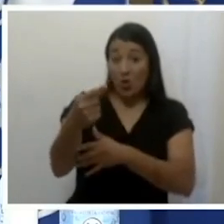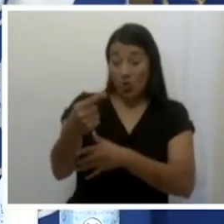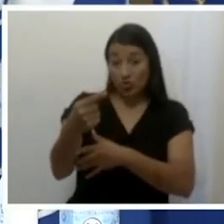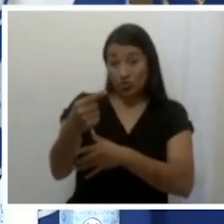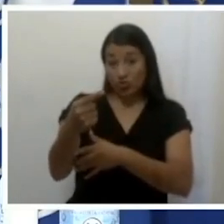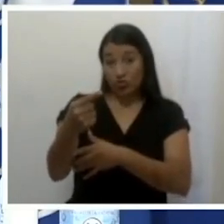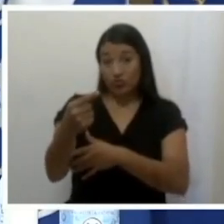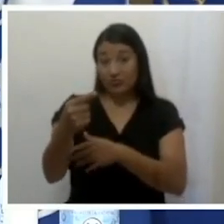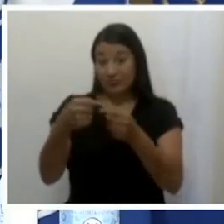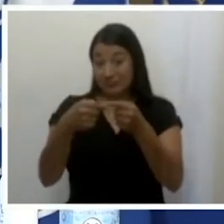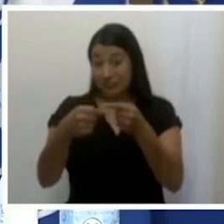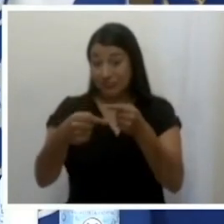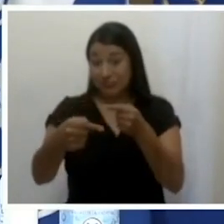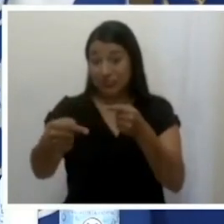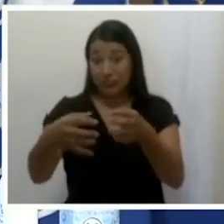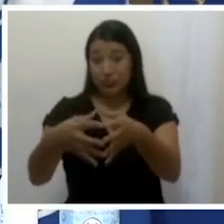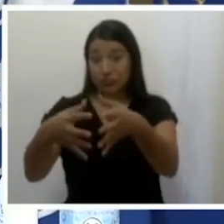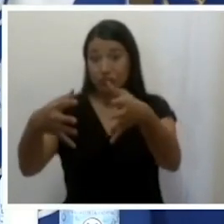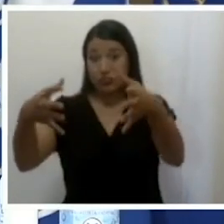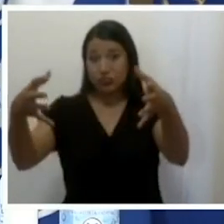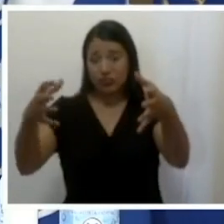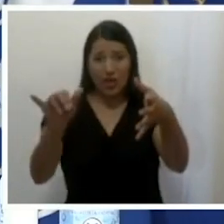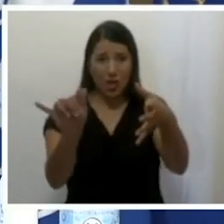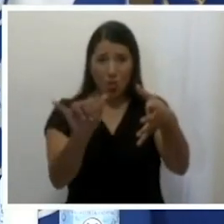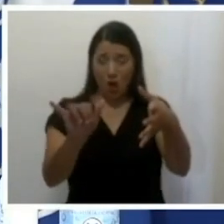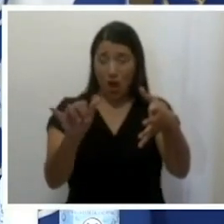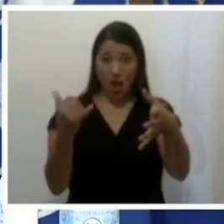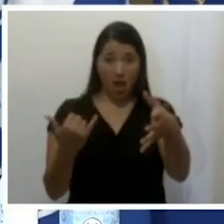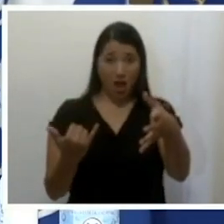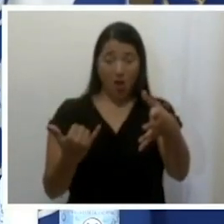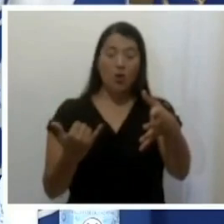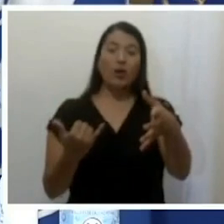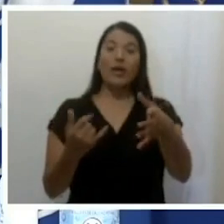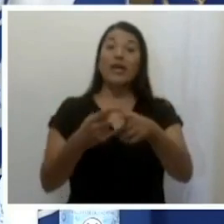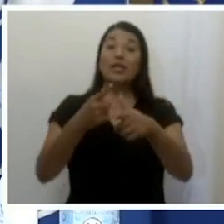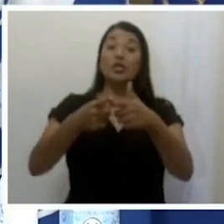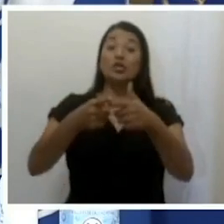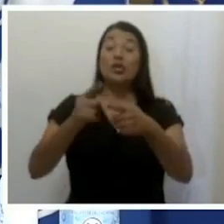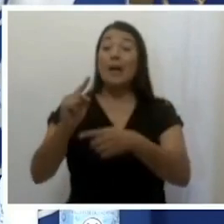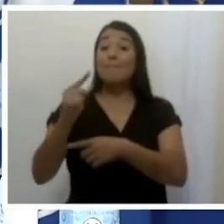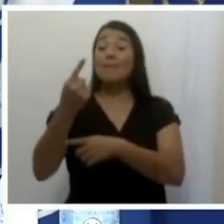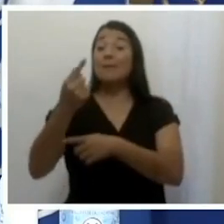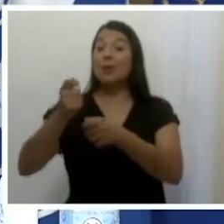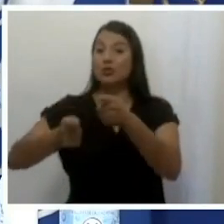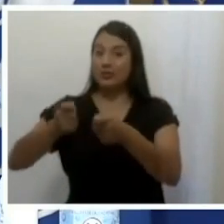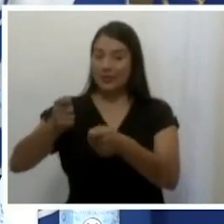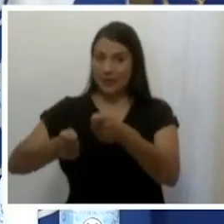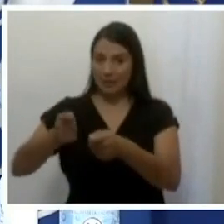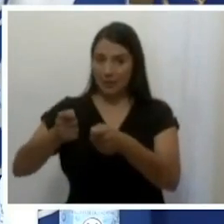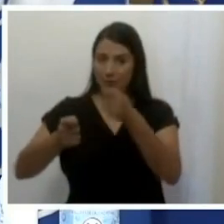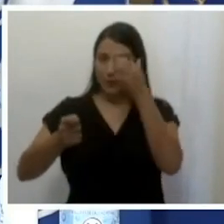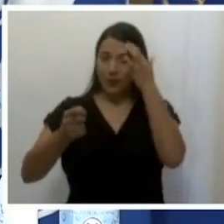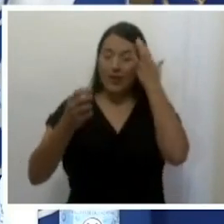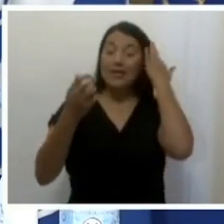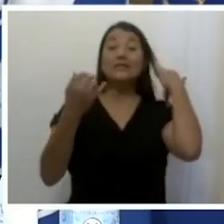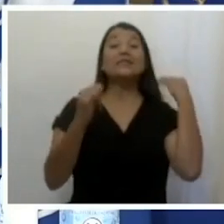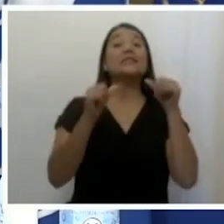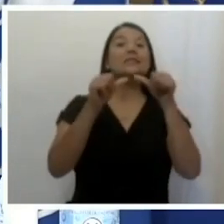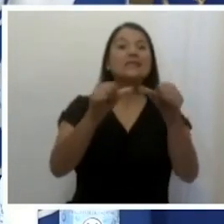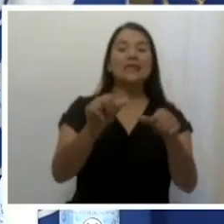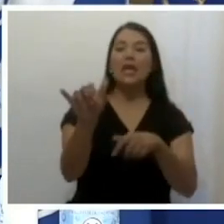de septiembre con, digamos, el ritmo que vimos en julio.